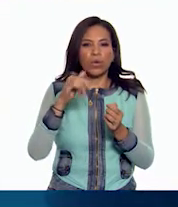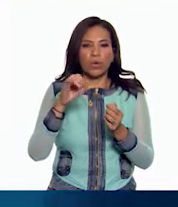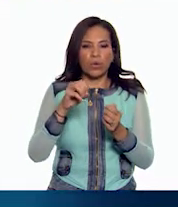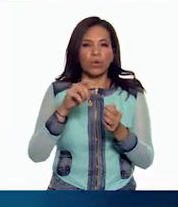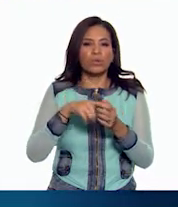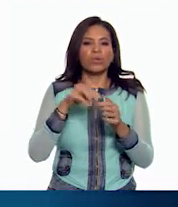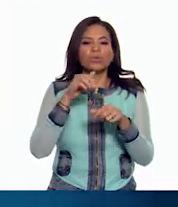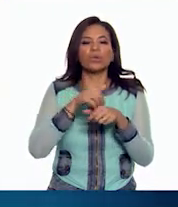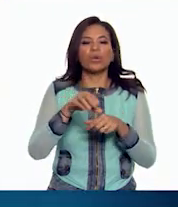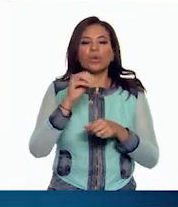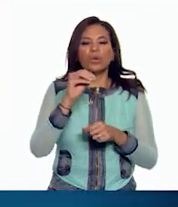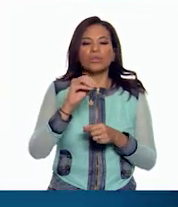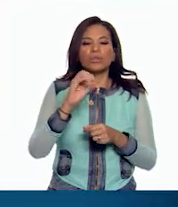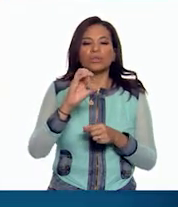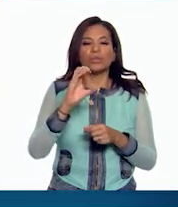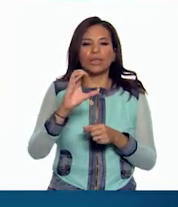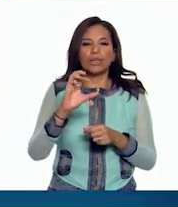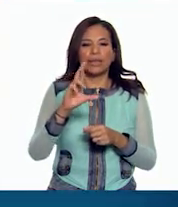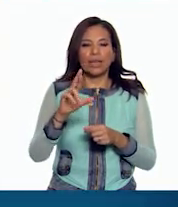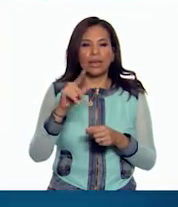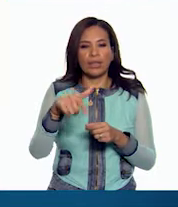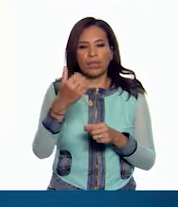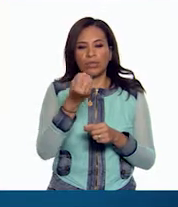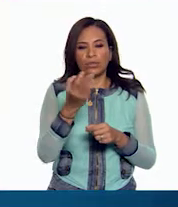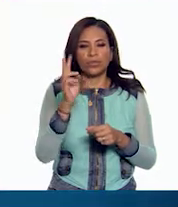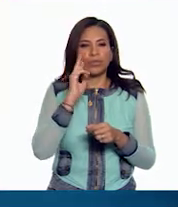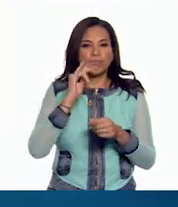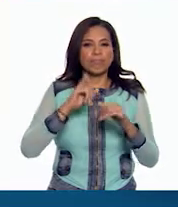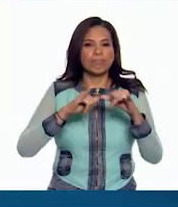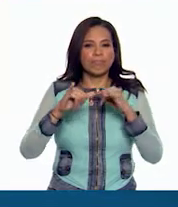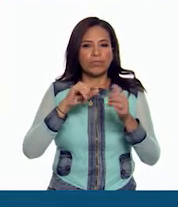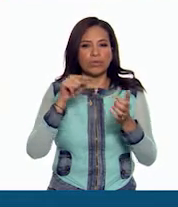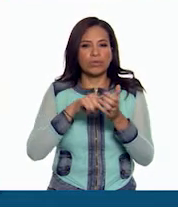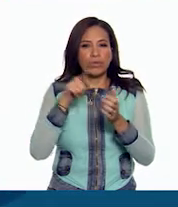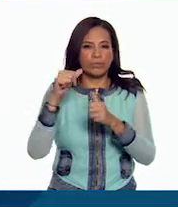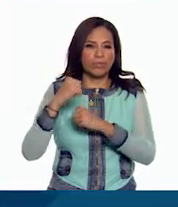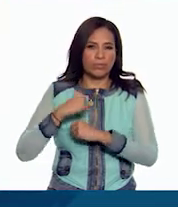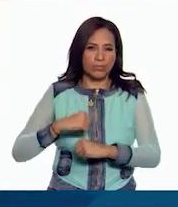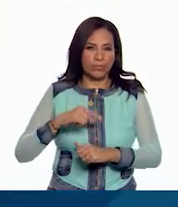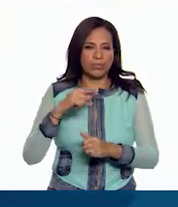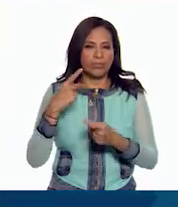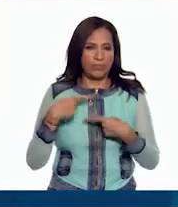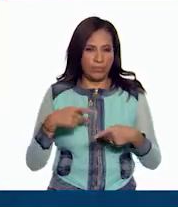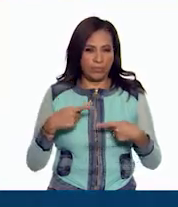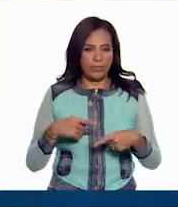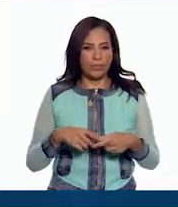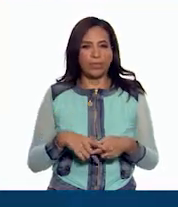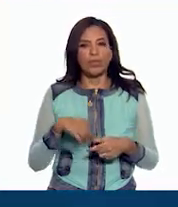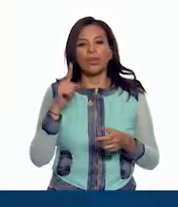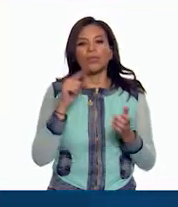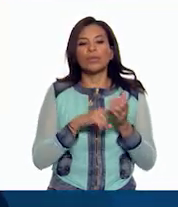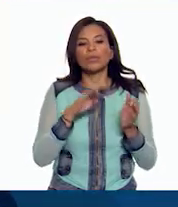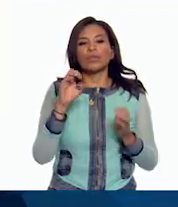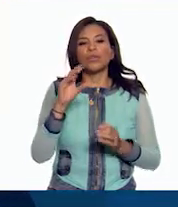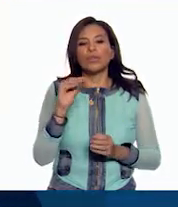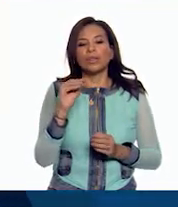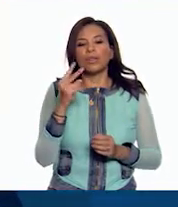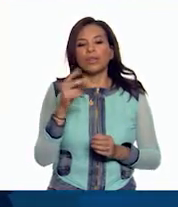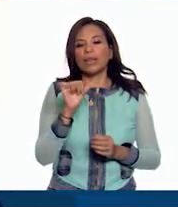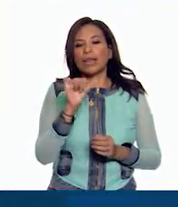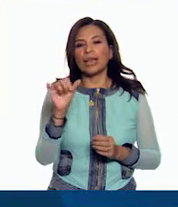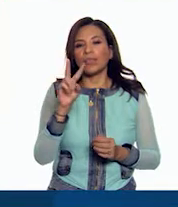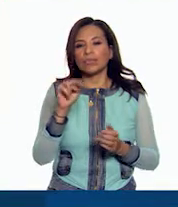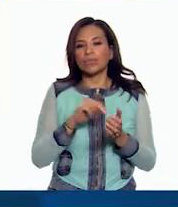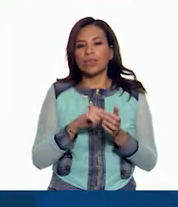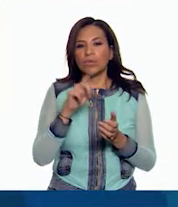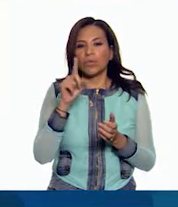número OCR de 12 dígitos para la identificación georreferenciada de su titular. Entre 1992 y